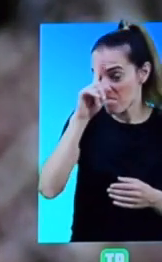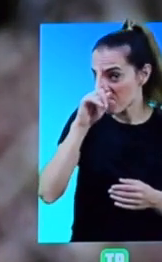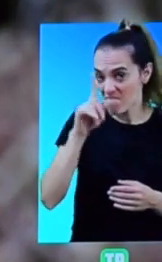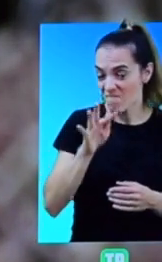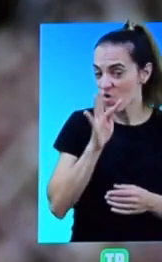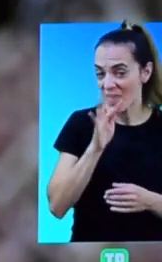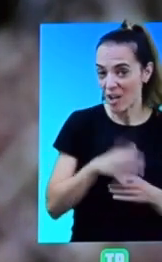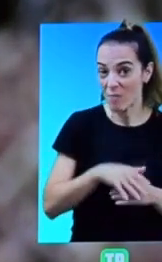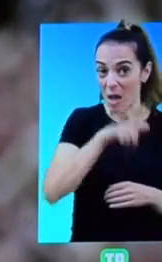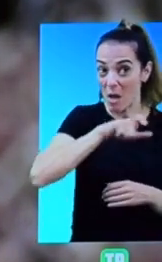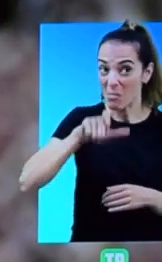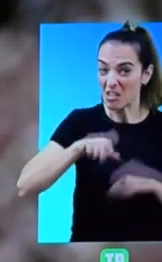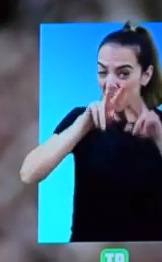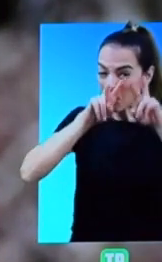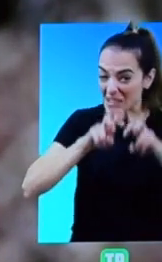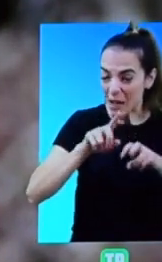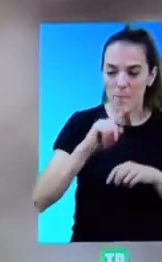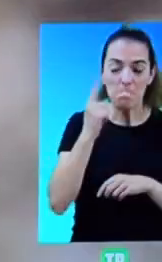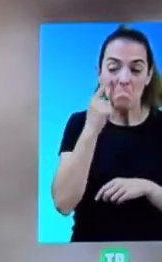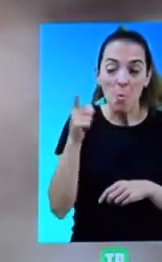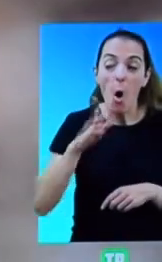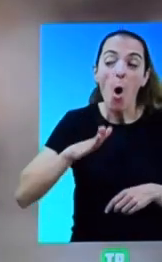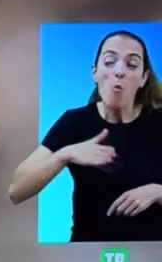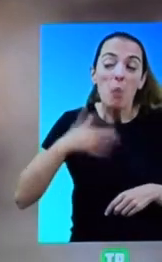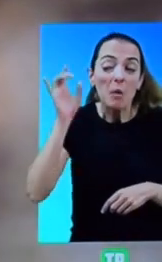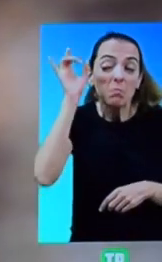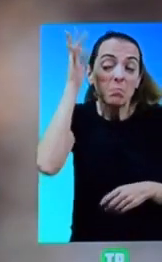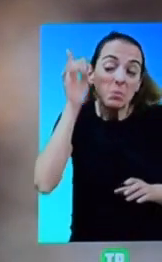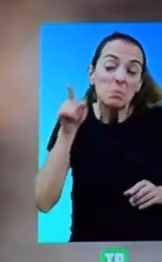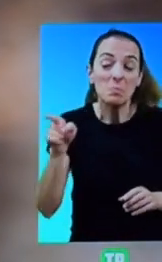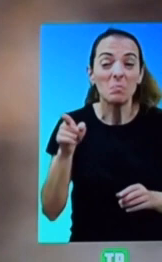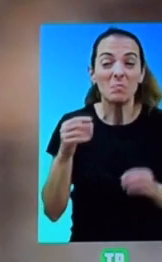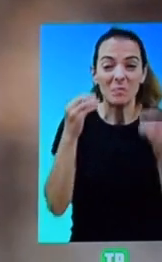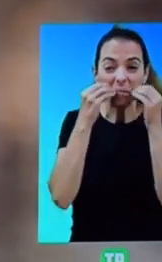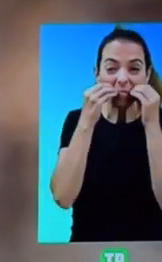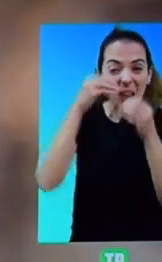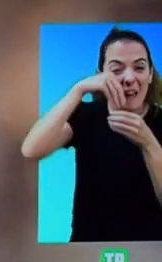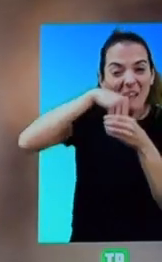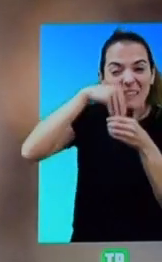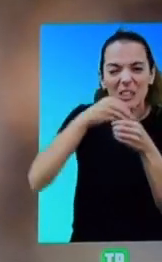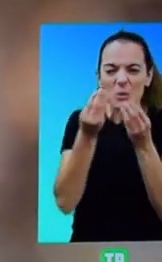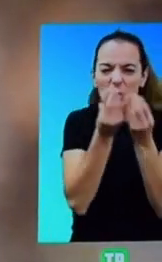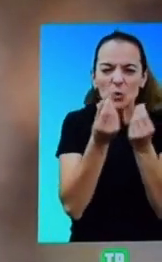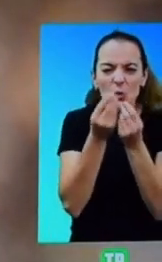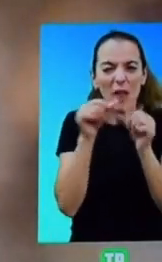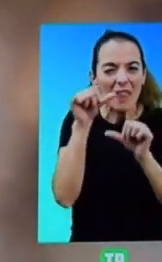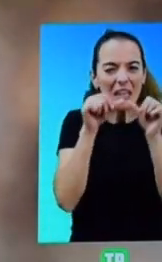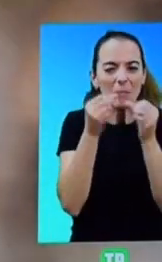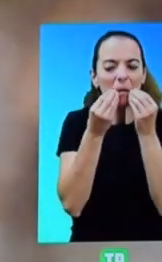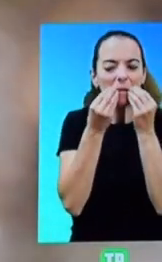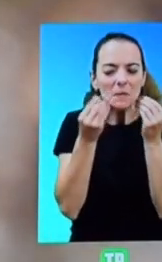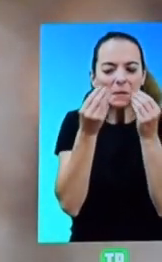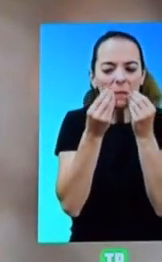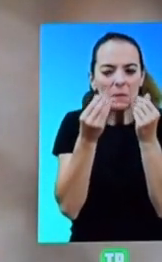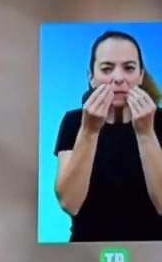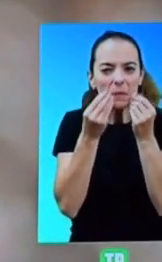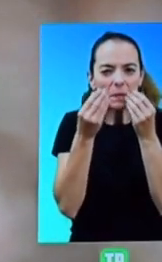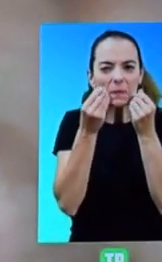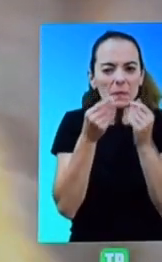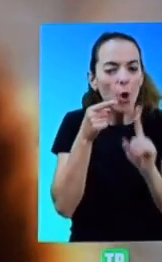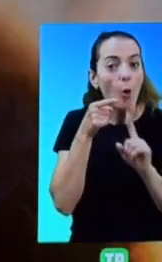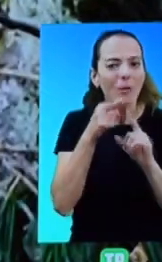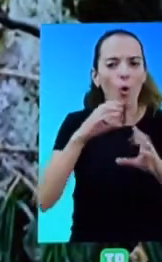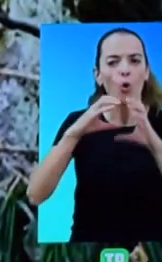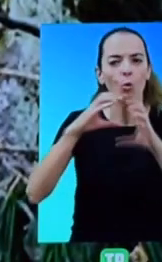Diversos investigadores valoran la hipótesis de que sean glándulas que segregan algún tipo de sustancia química usada para la